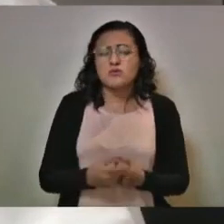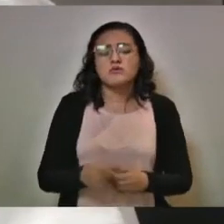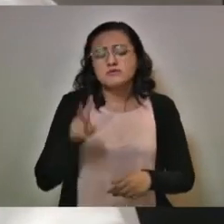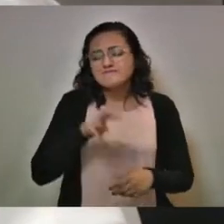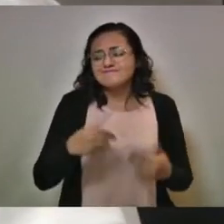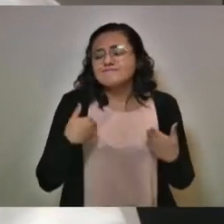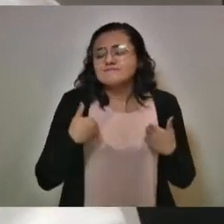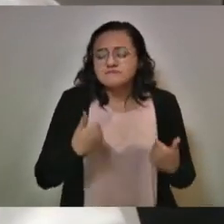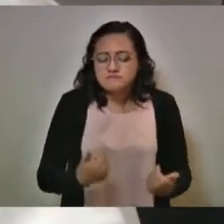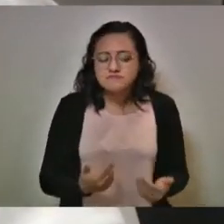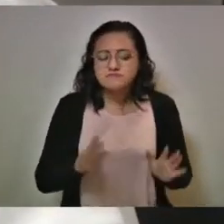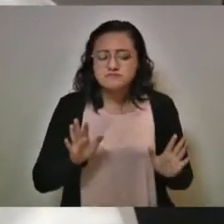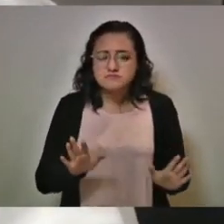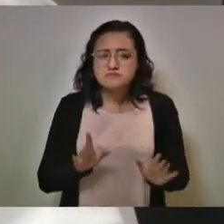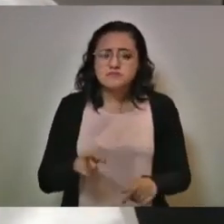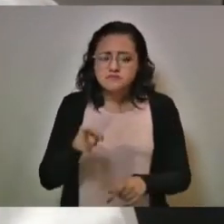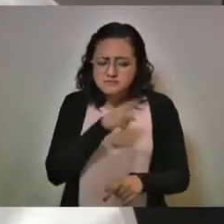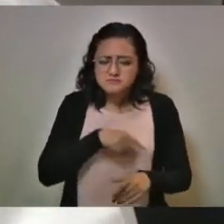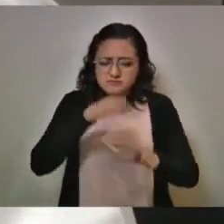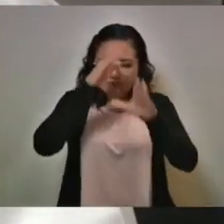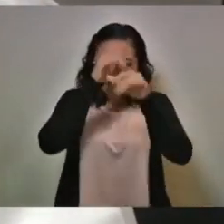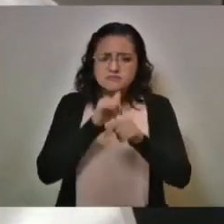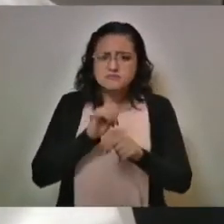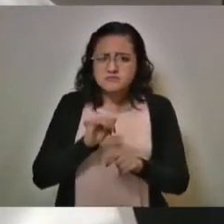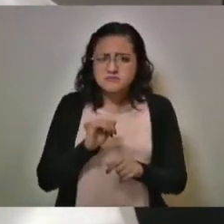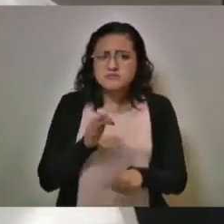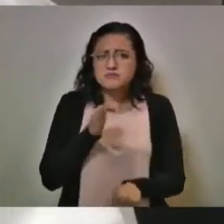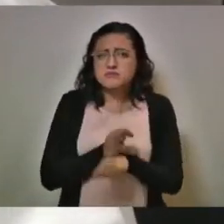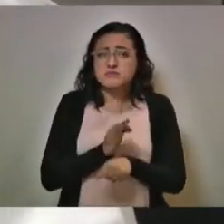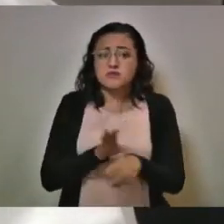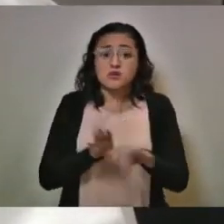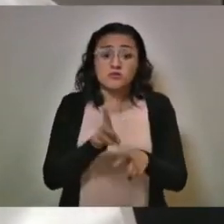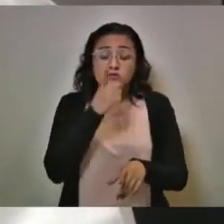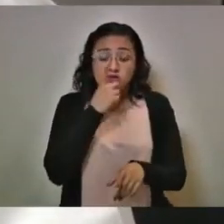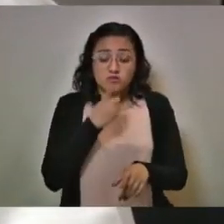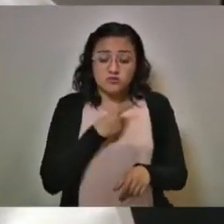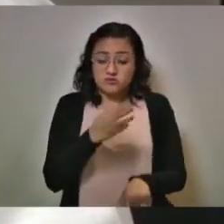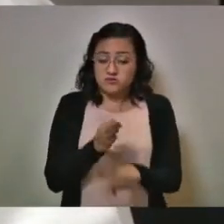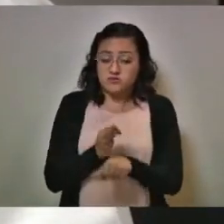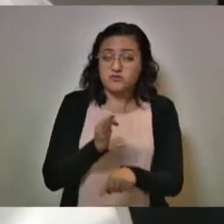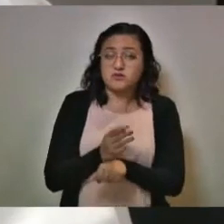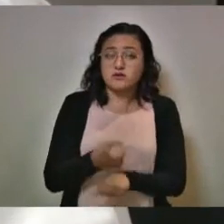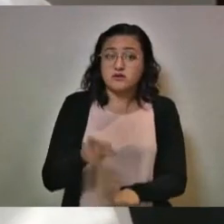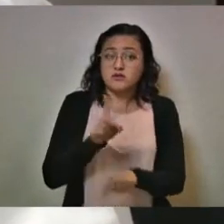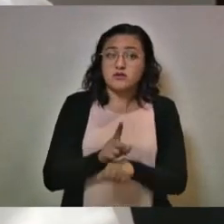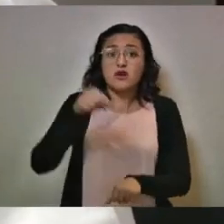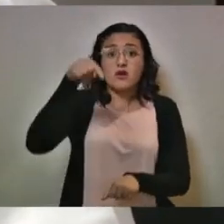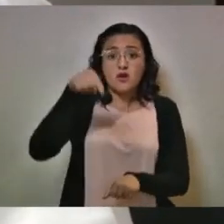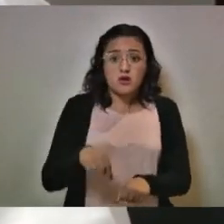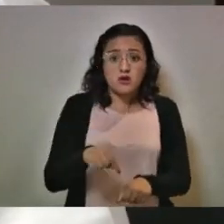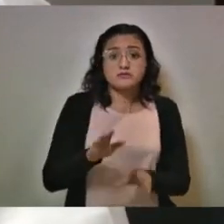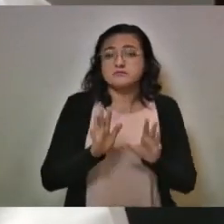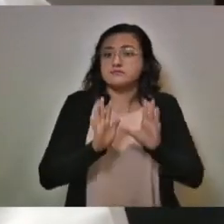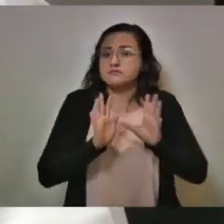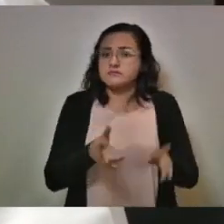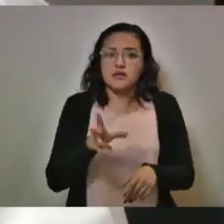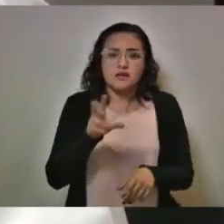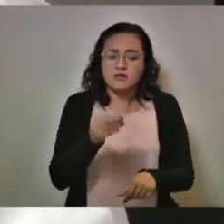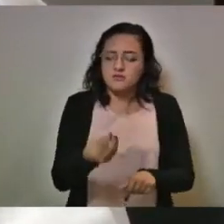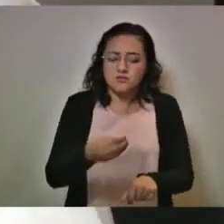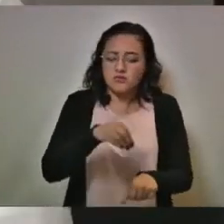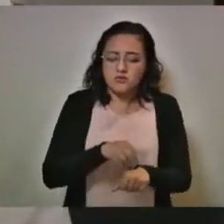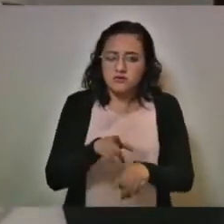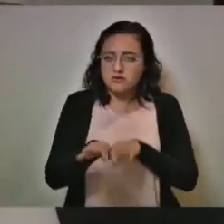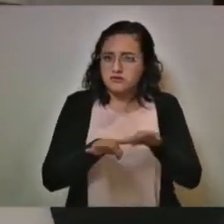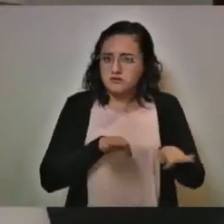entendió de una manera correcta y es por eso que, como tú bien mencionas, el día de hoy ya no se